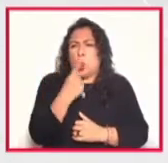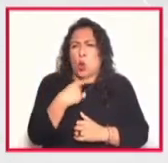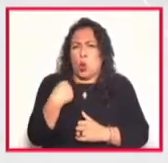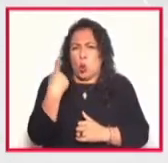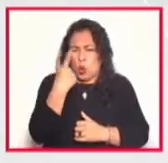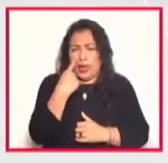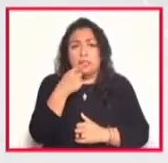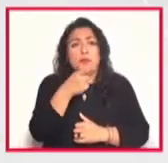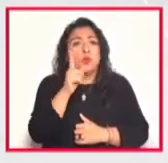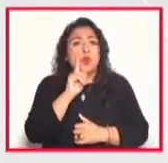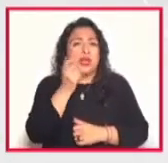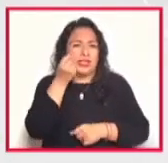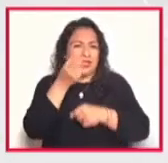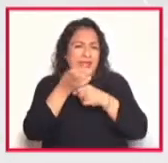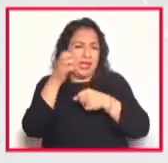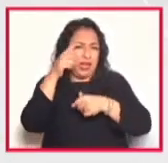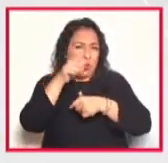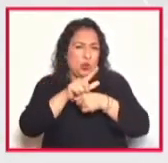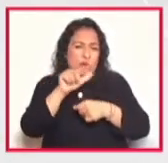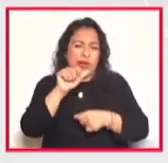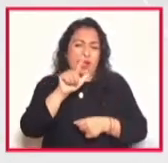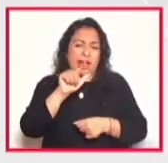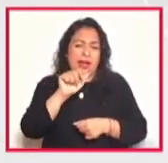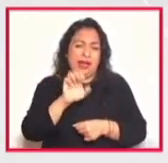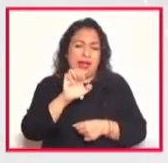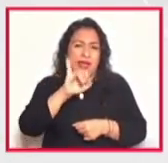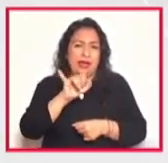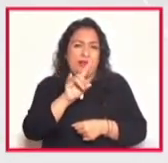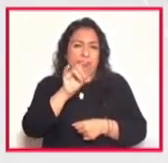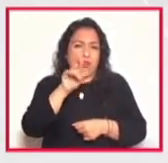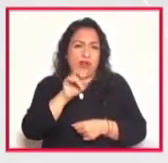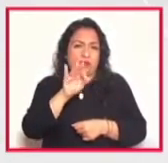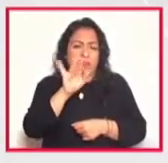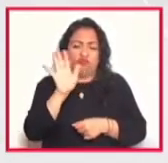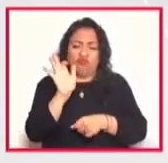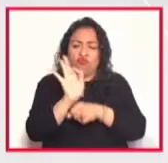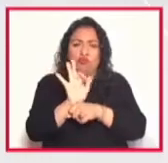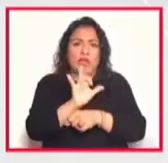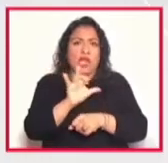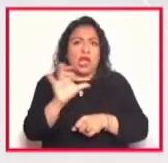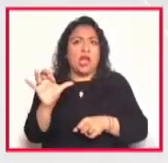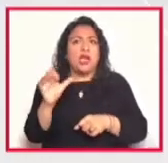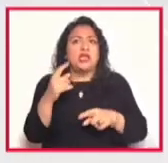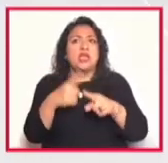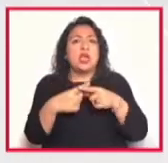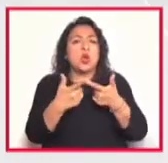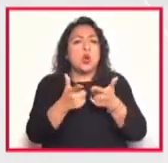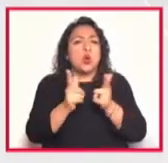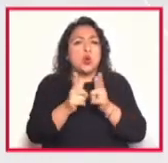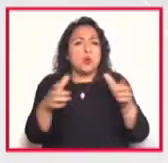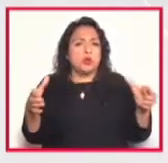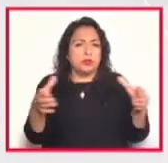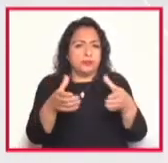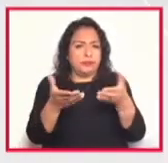cuando la Secretaria de Cultura, Alejandra Frausto, se pronunció a propósito de los grupos y colectivos.